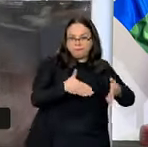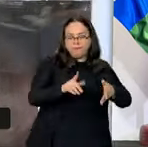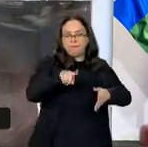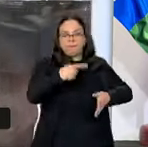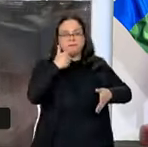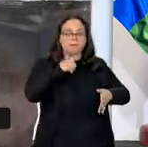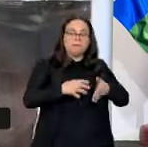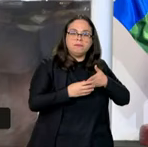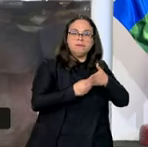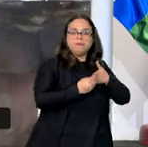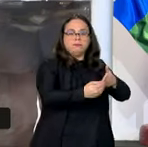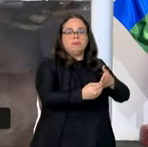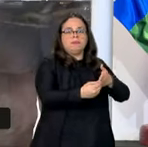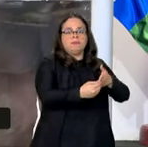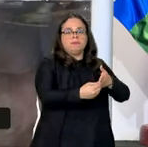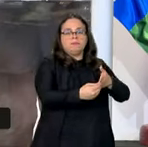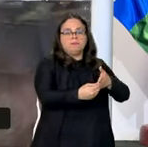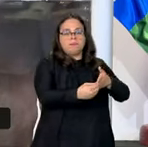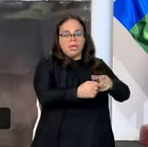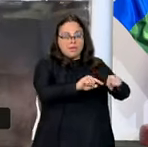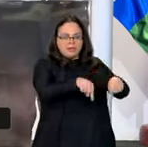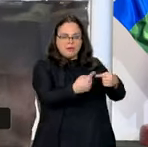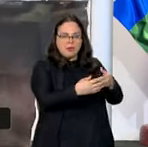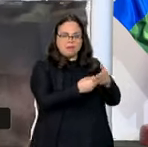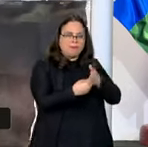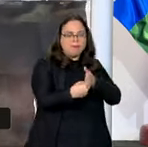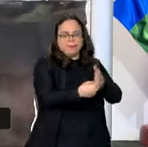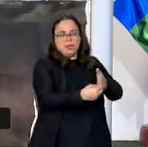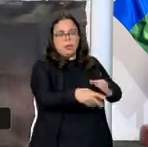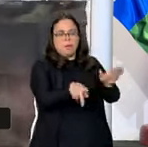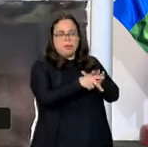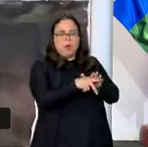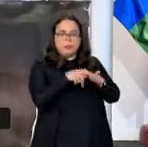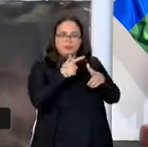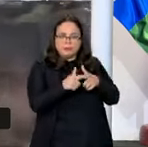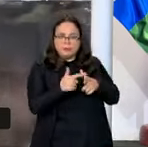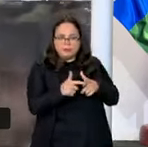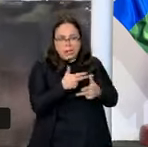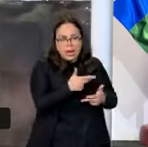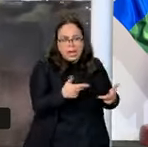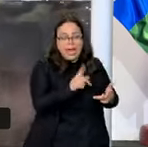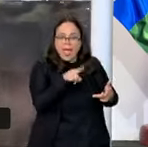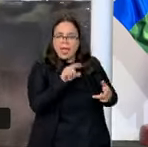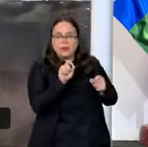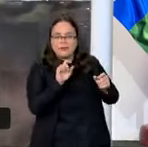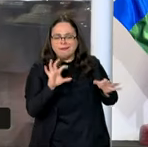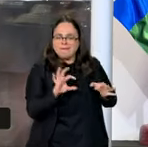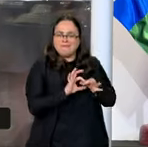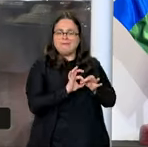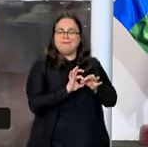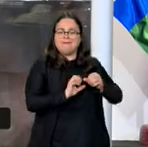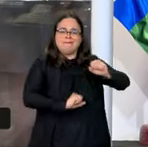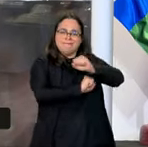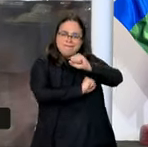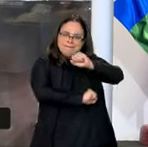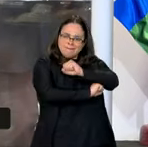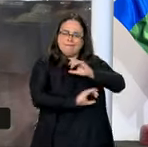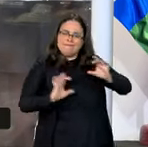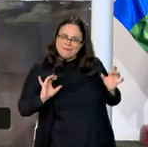enfrentar todos estos problemas que tenemos en la región es la integración. A integração